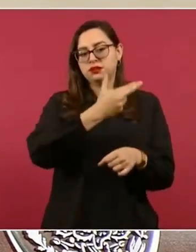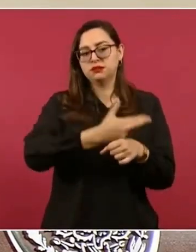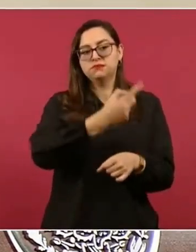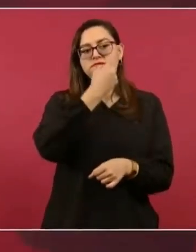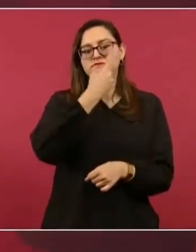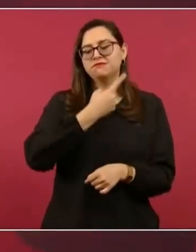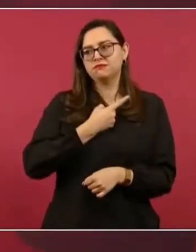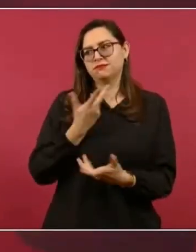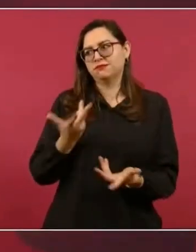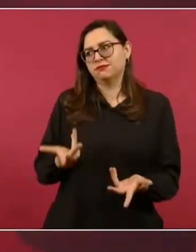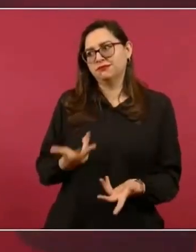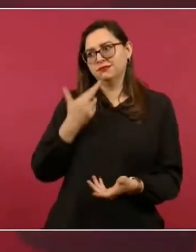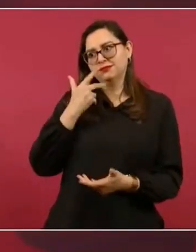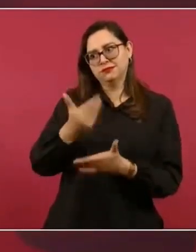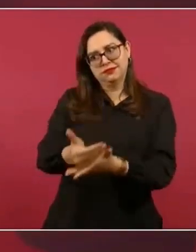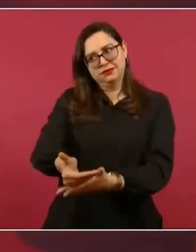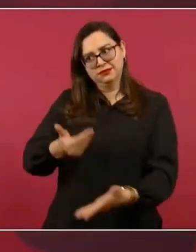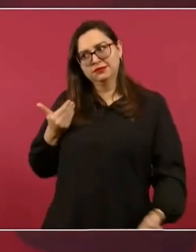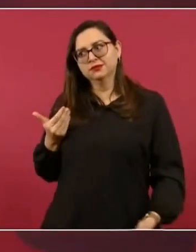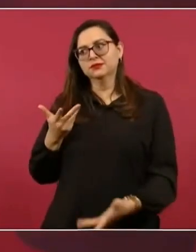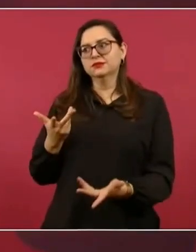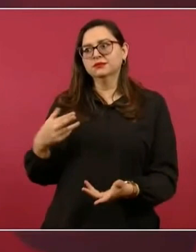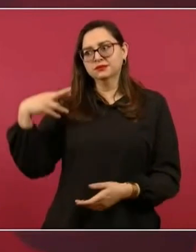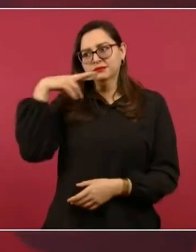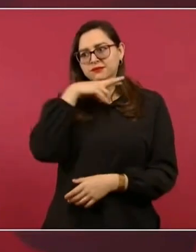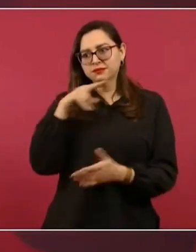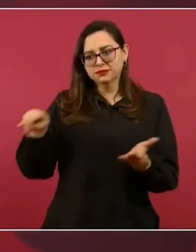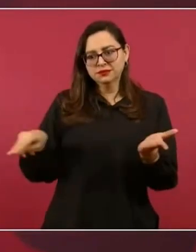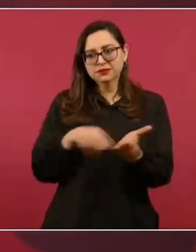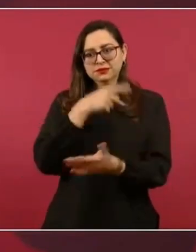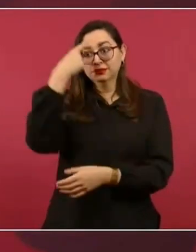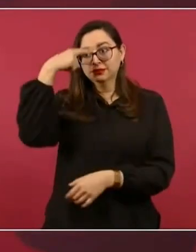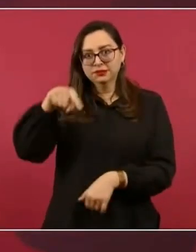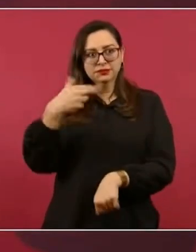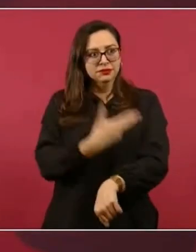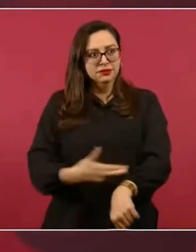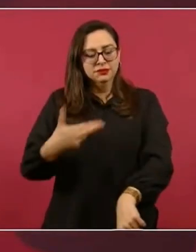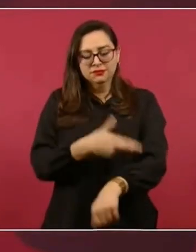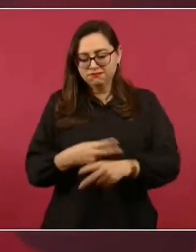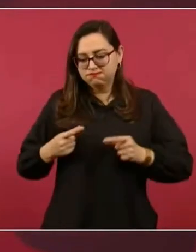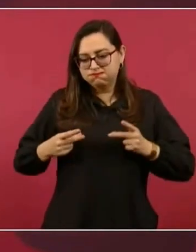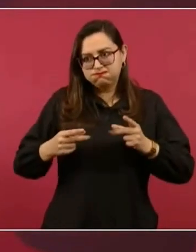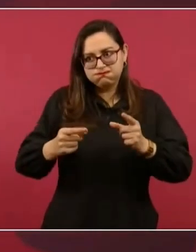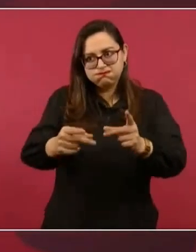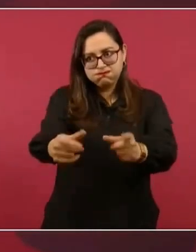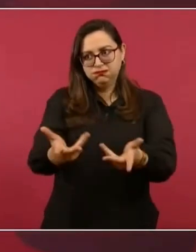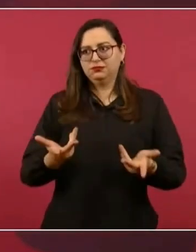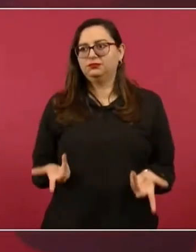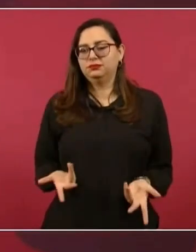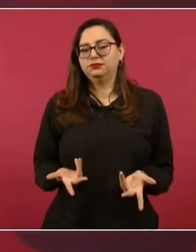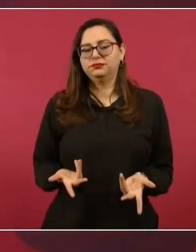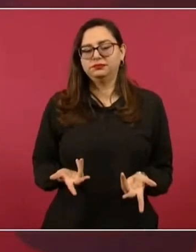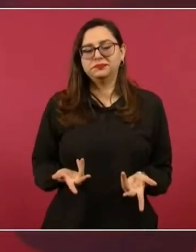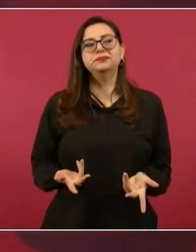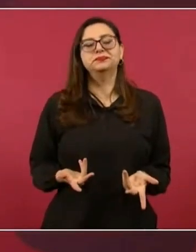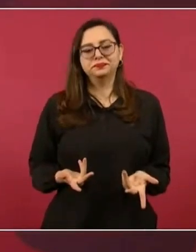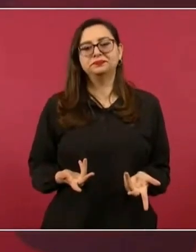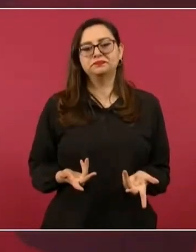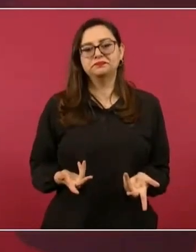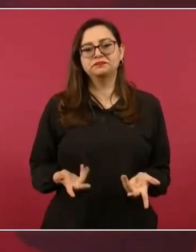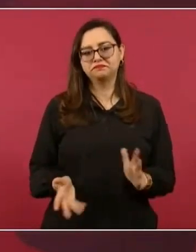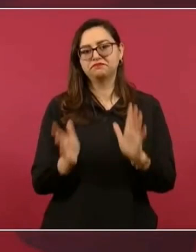plantearon de que era mejor adelantarlo y que ya tenían el acuerdo con